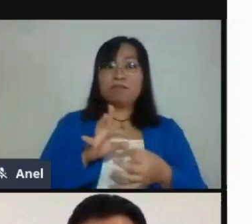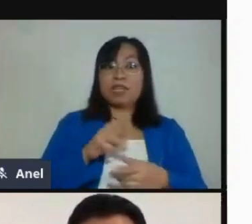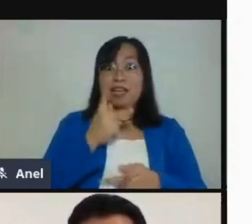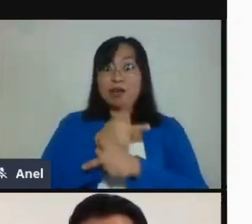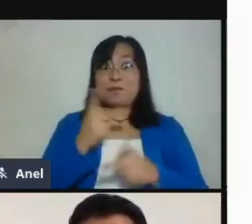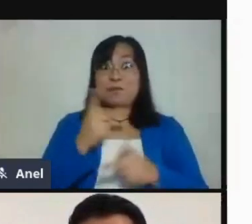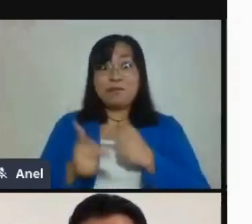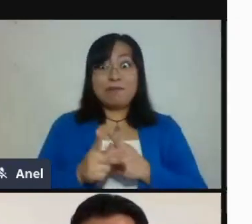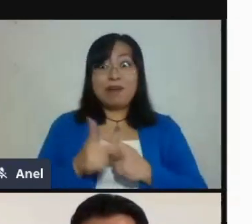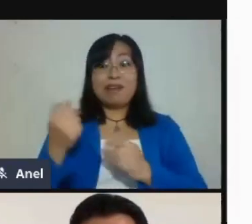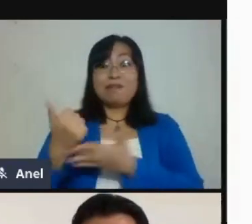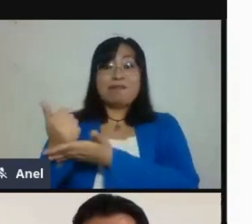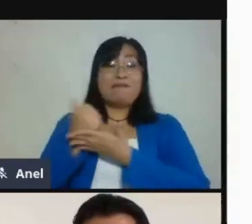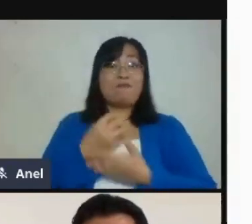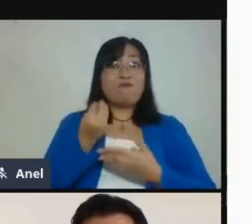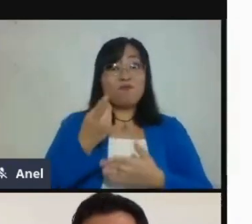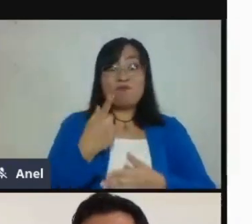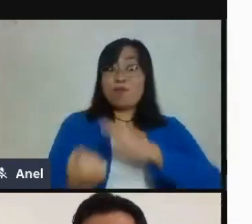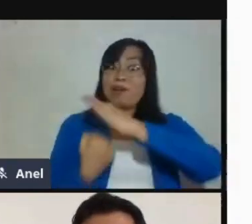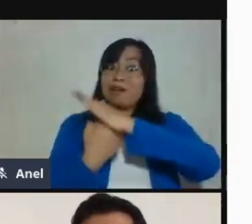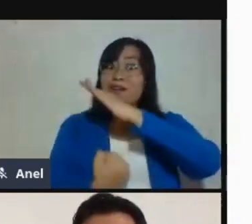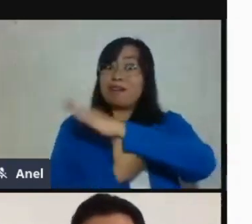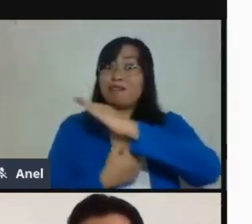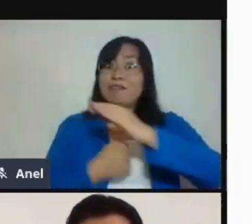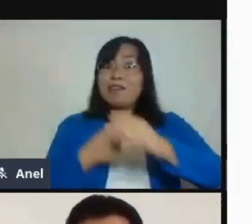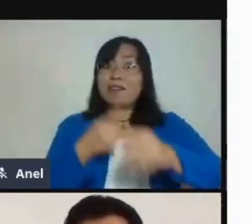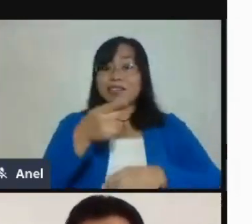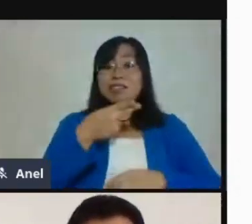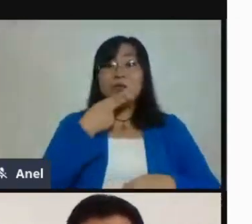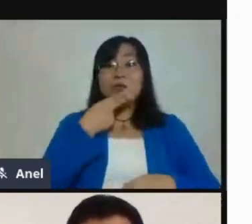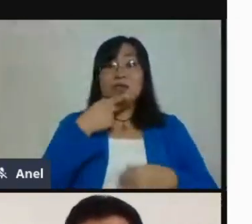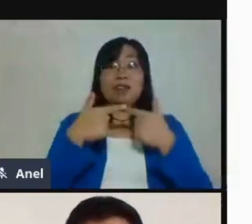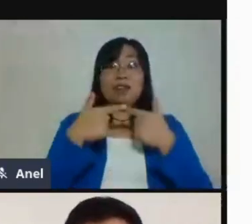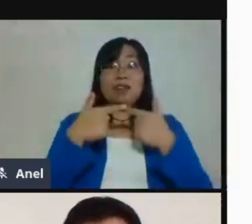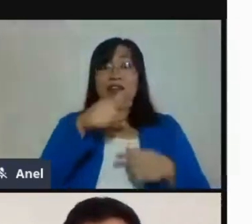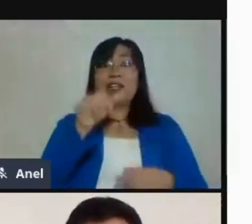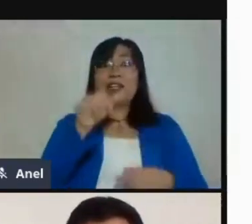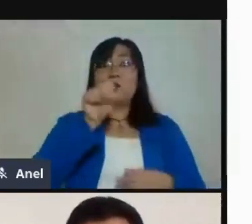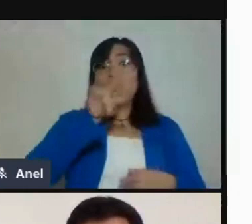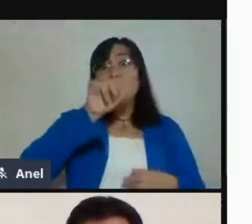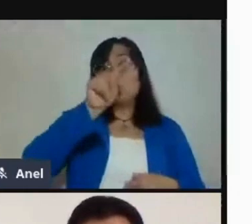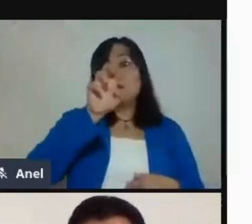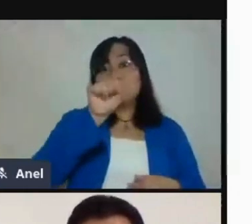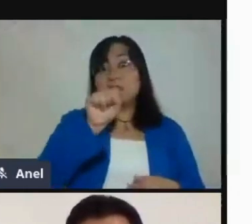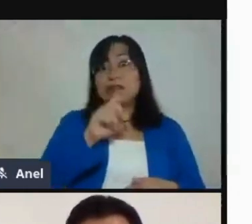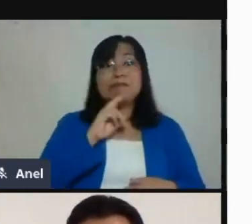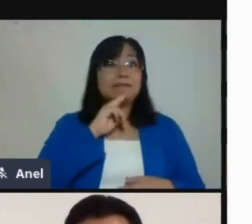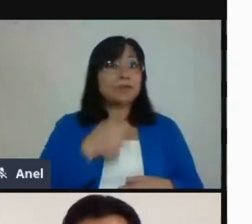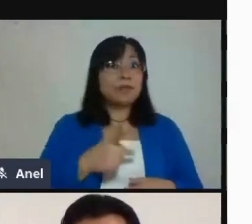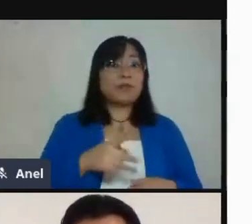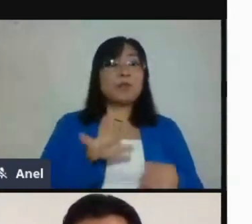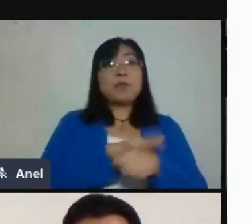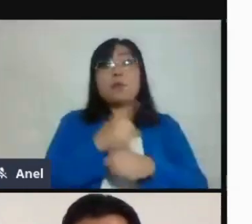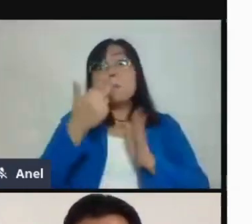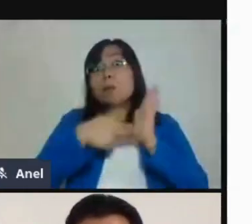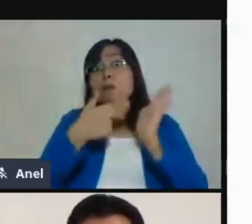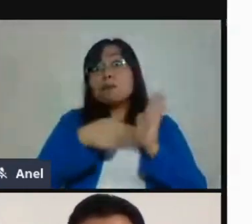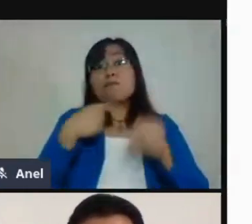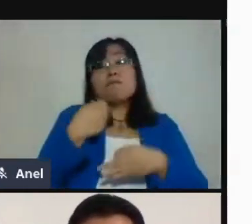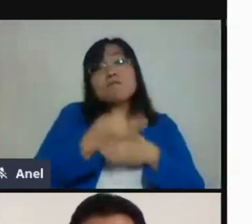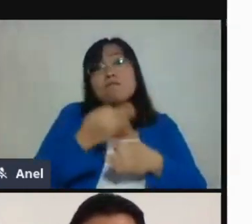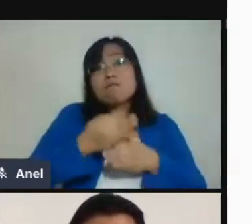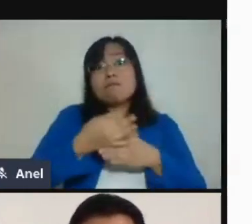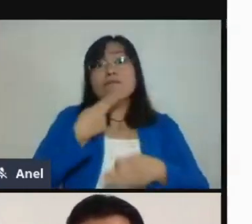pilares aprovechar esta funcionalidad porque no hay una persona encargada. Es más, yo se los digo, yo estoy aquí